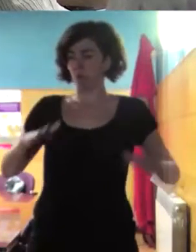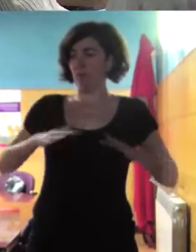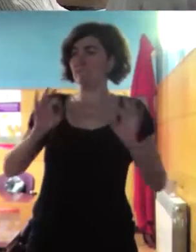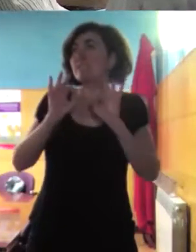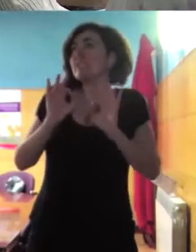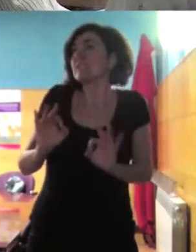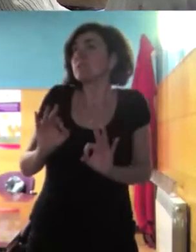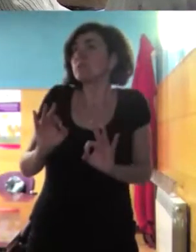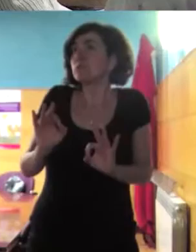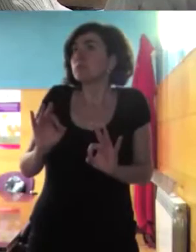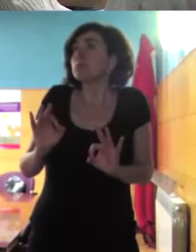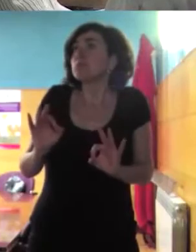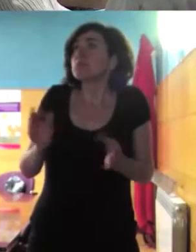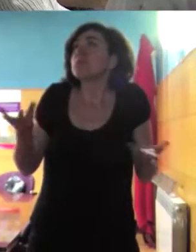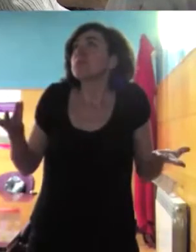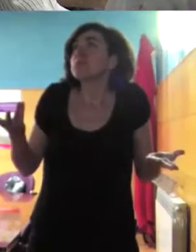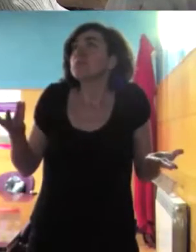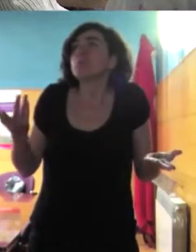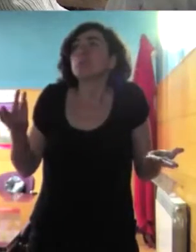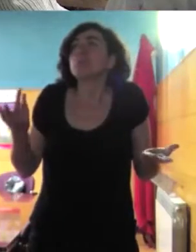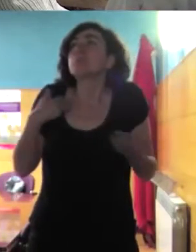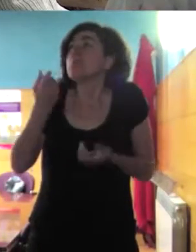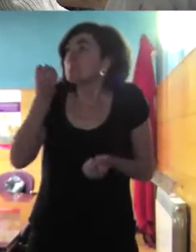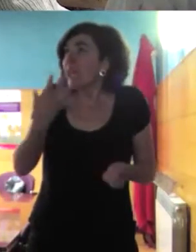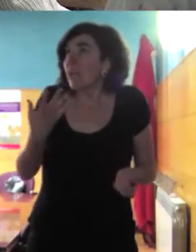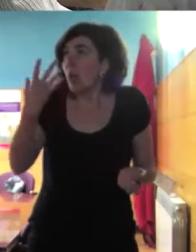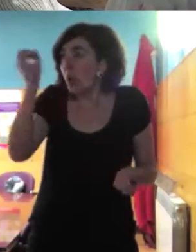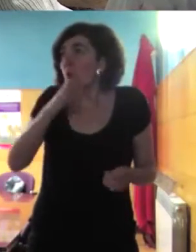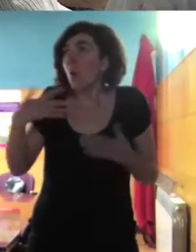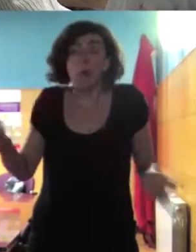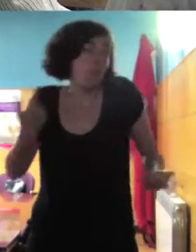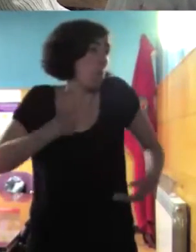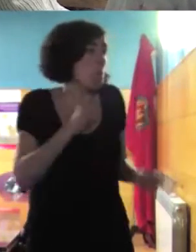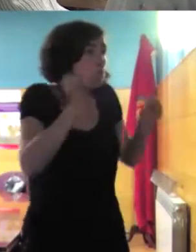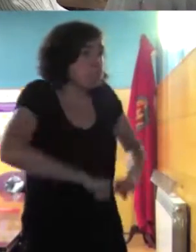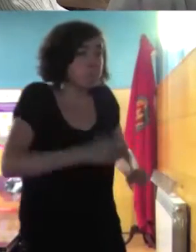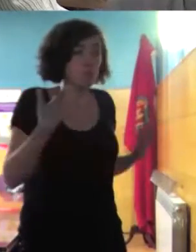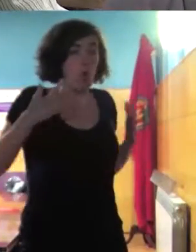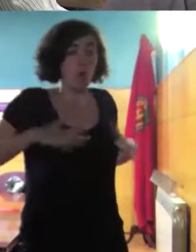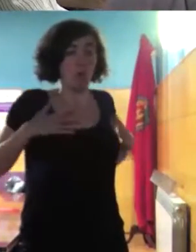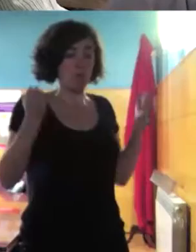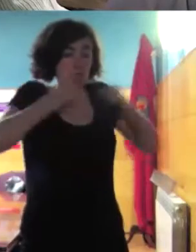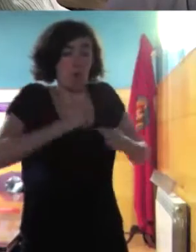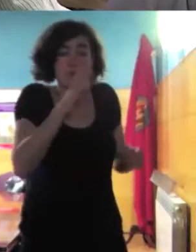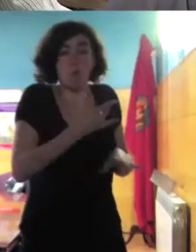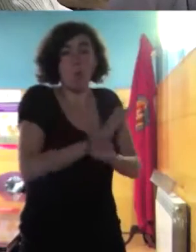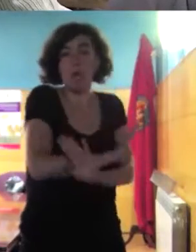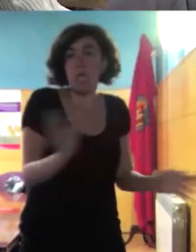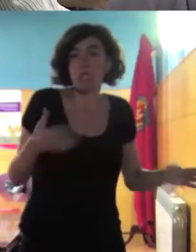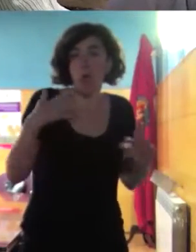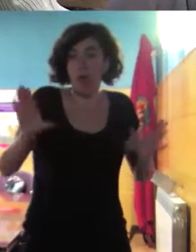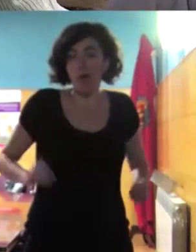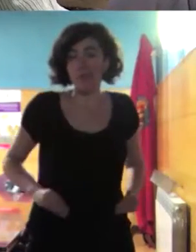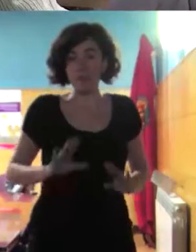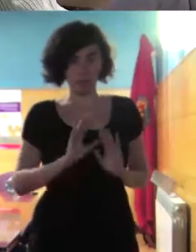entonces es algo cultural que se asimila que se va asimilando y se ve como normal entonces en el caso del velo yo creo